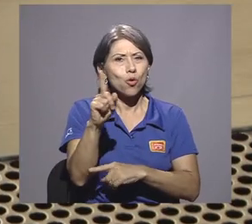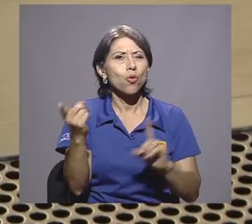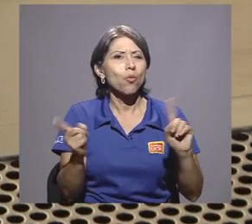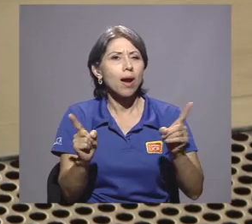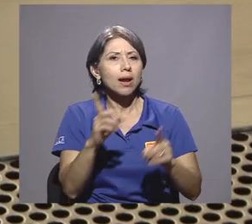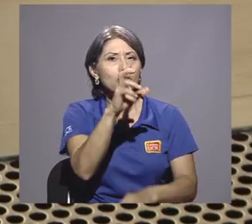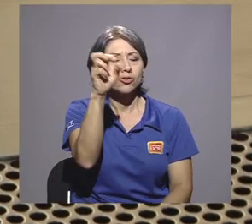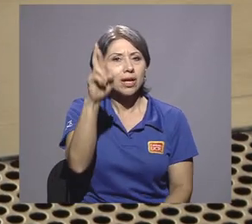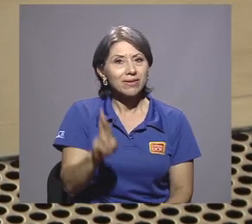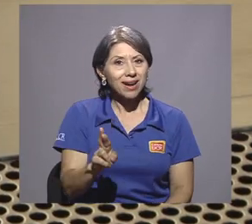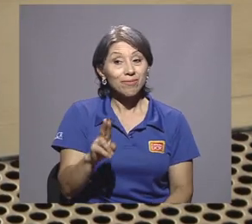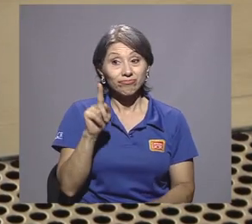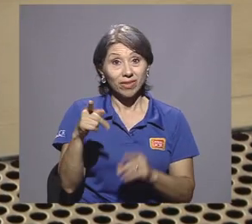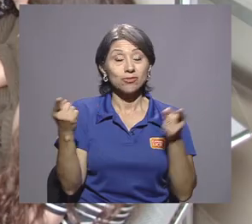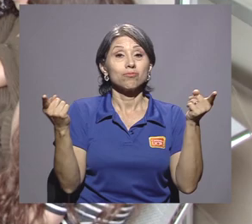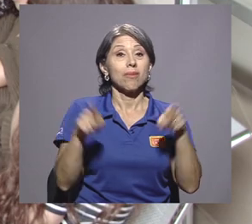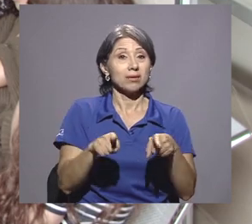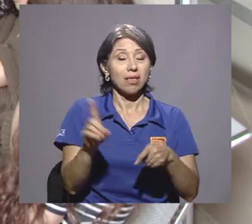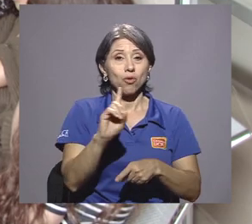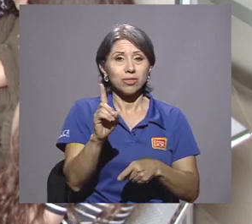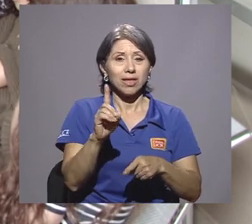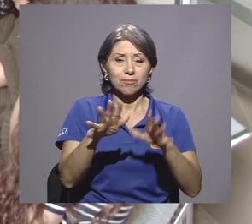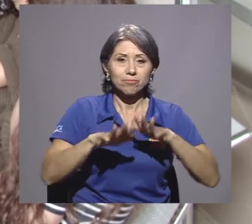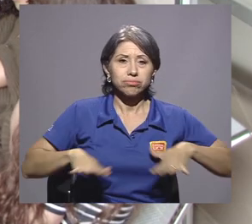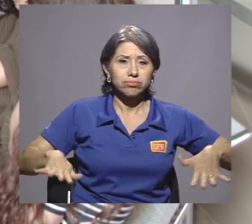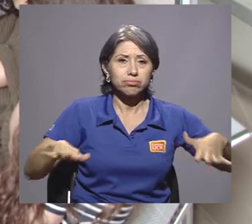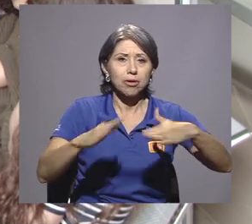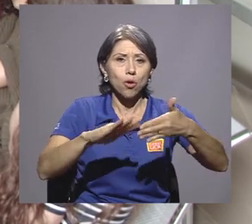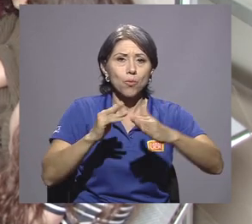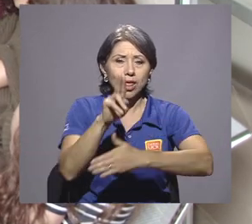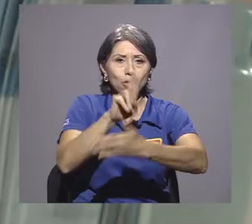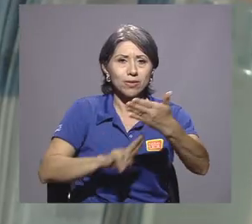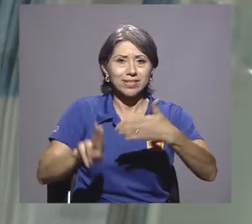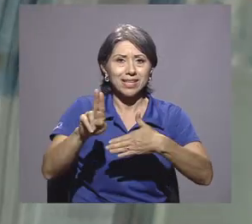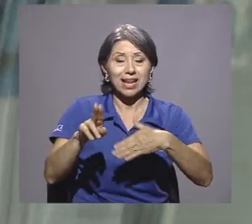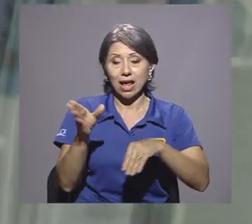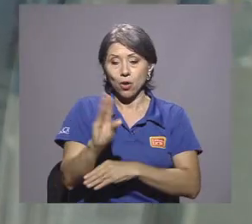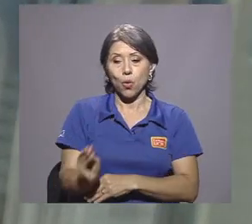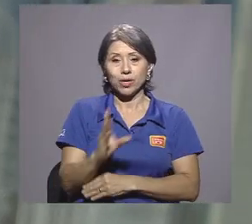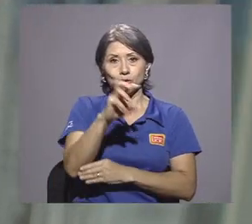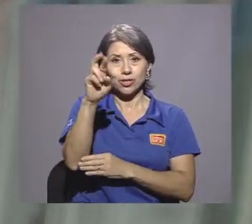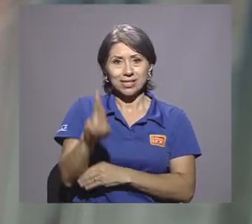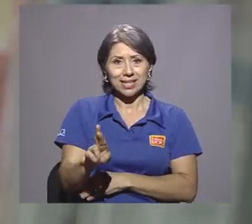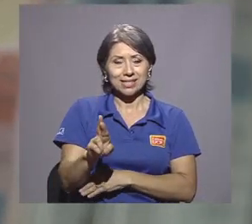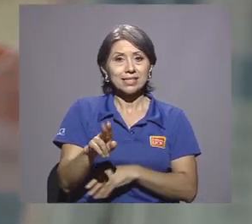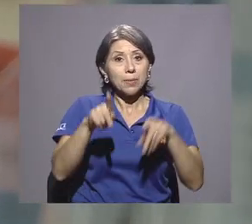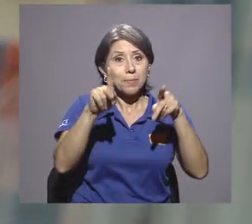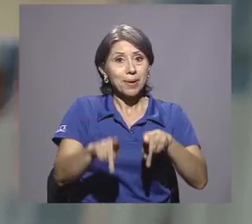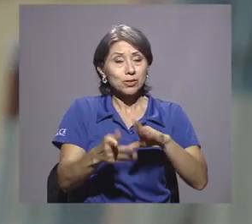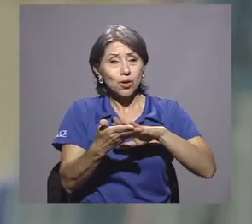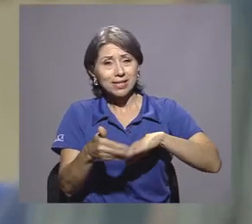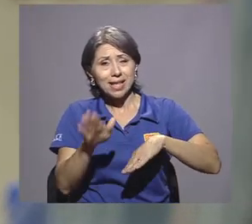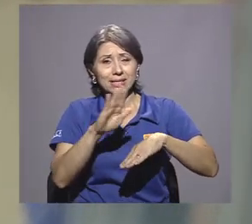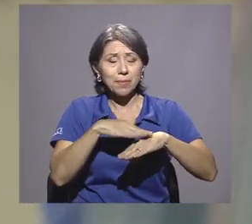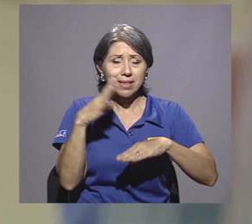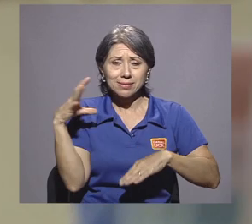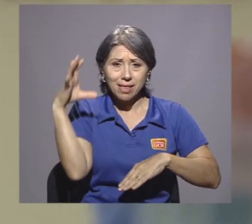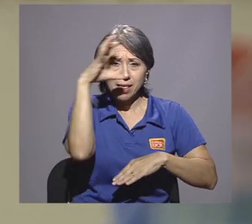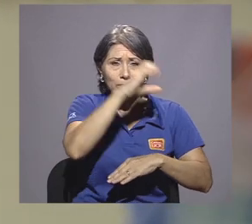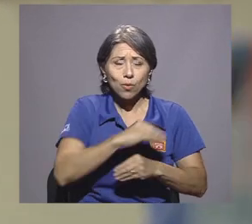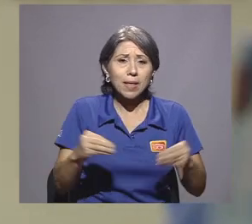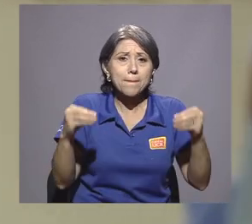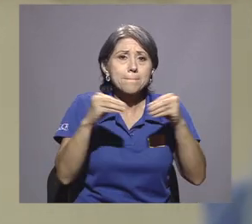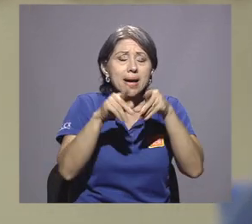Esta realidad no escapa de la comunidad universitaria y de los jóvenes costarricenses, ya que algunos expertos han detectado un aumento en los